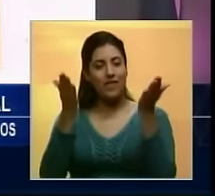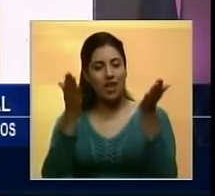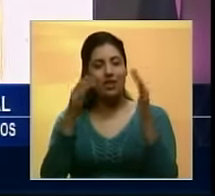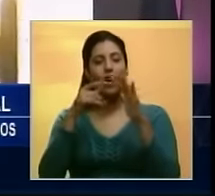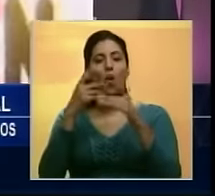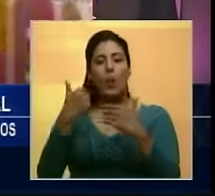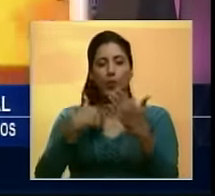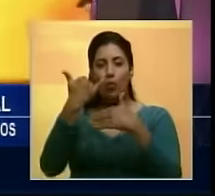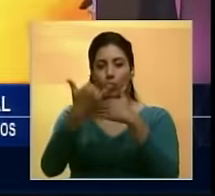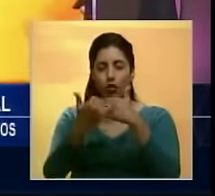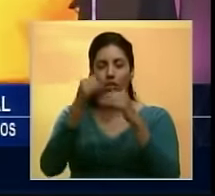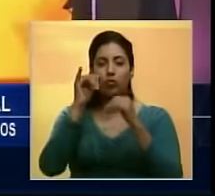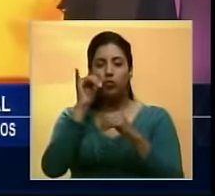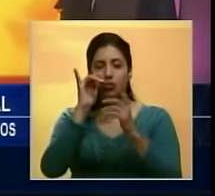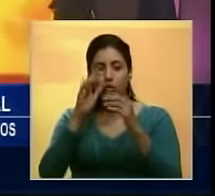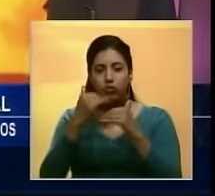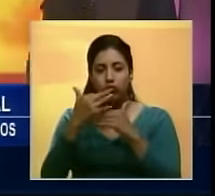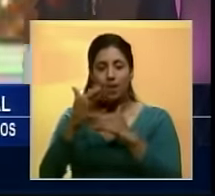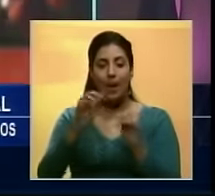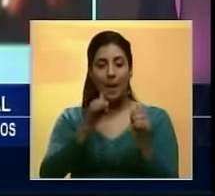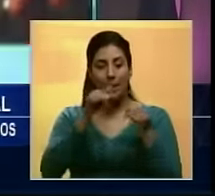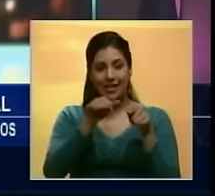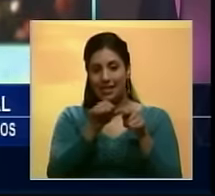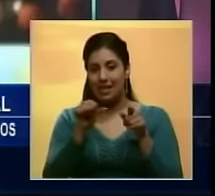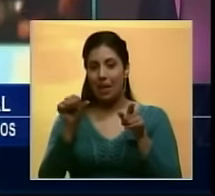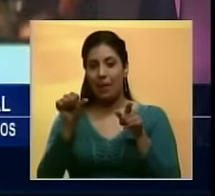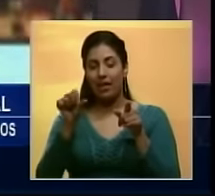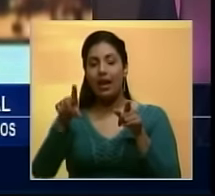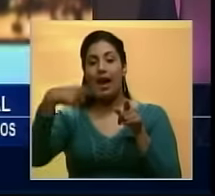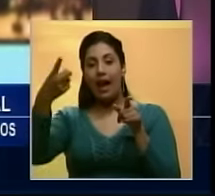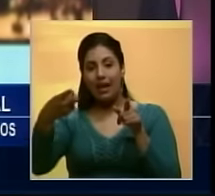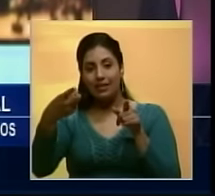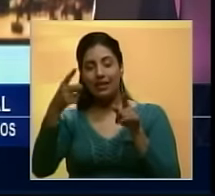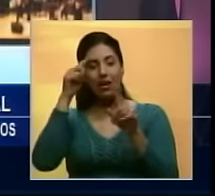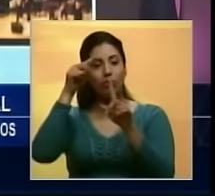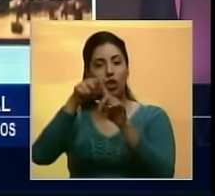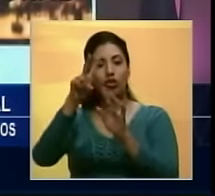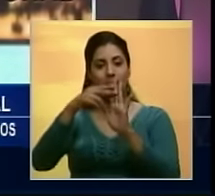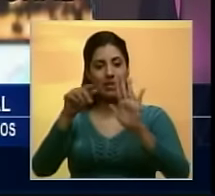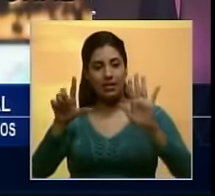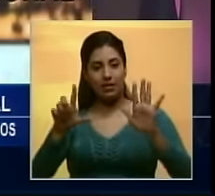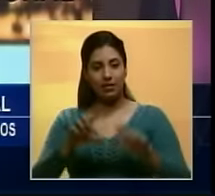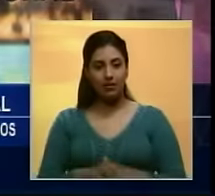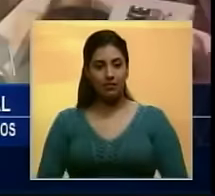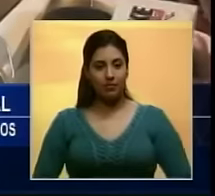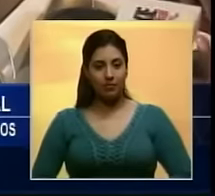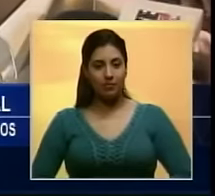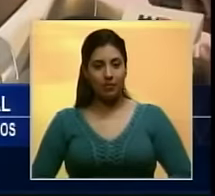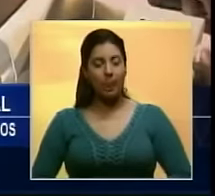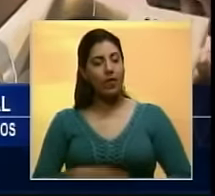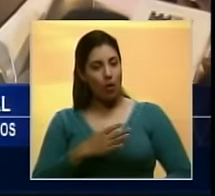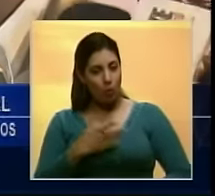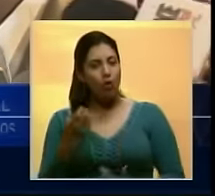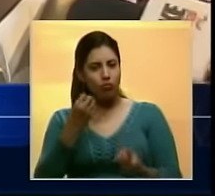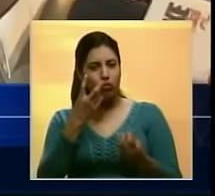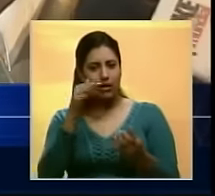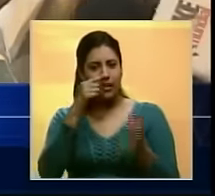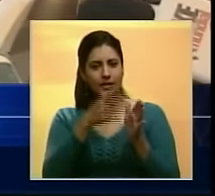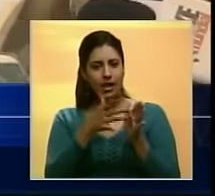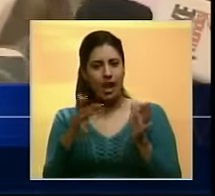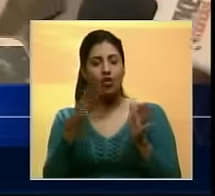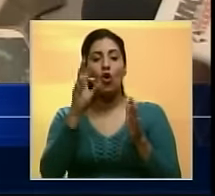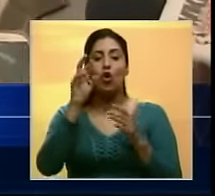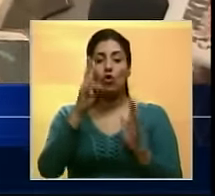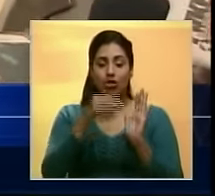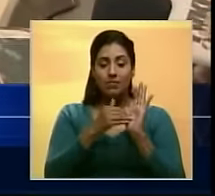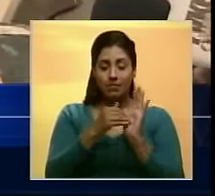proyectos que serán transmitidos desde esta misma semana y el alcance para el 2017. Podemos decir que este año de